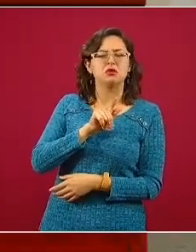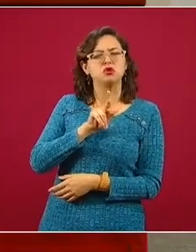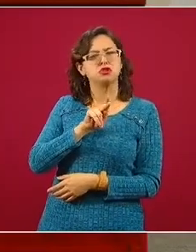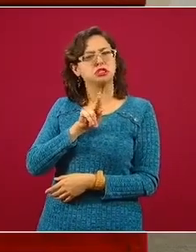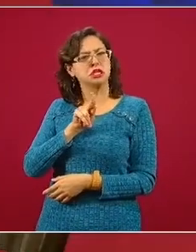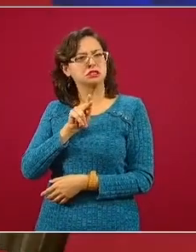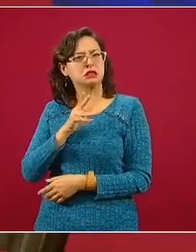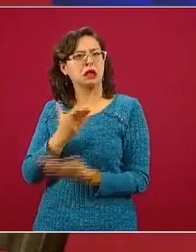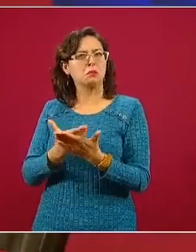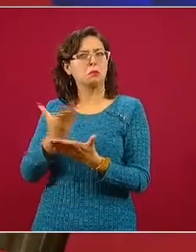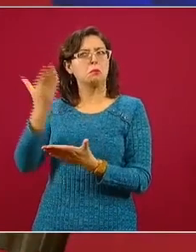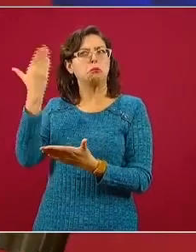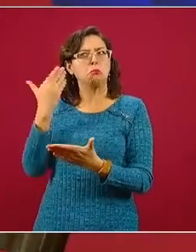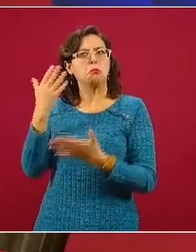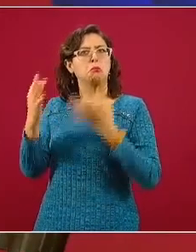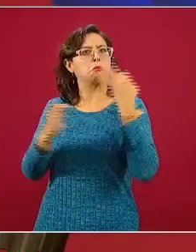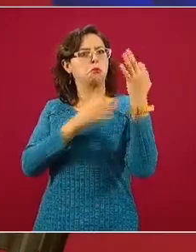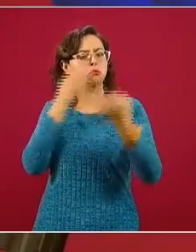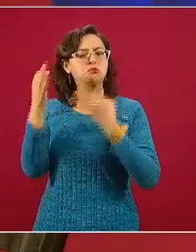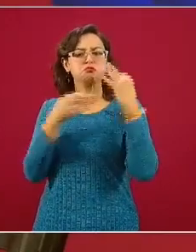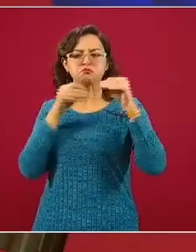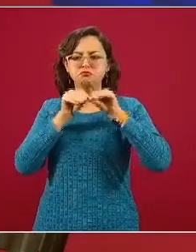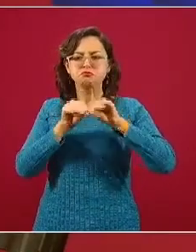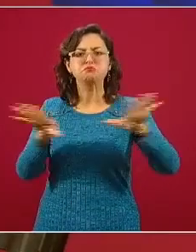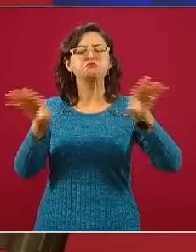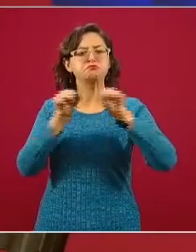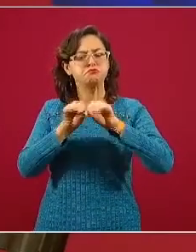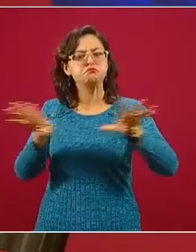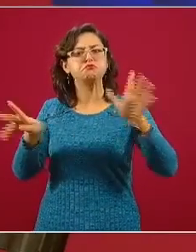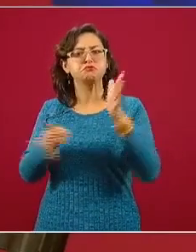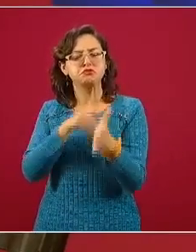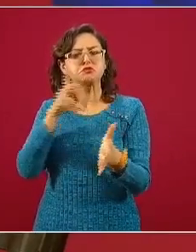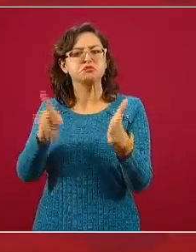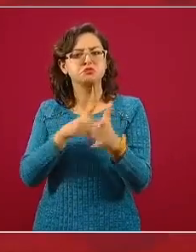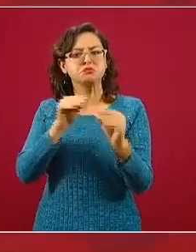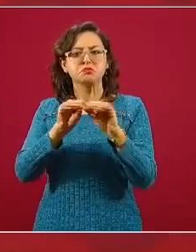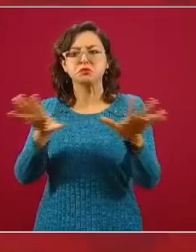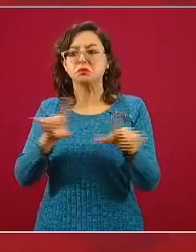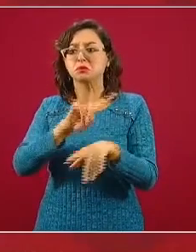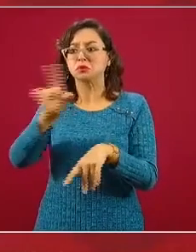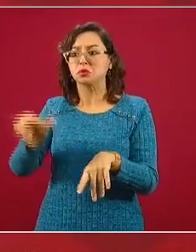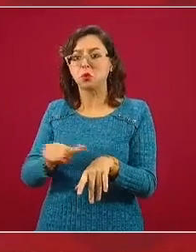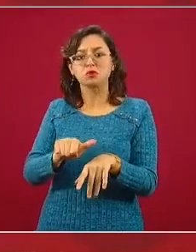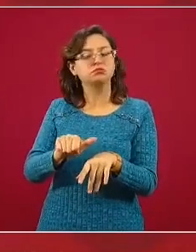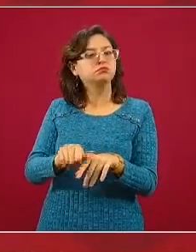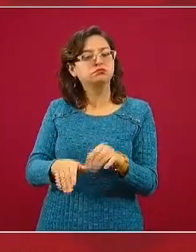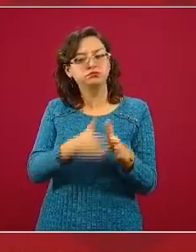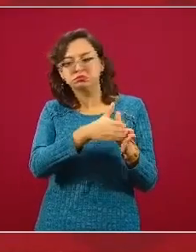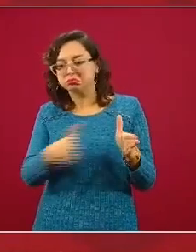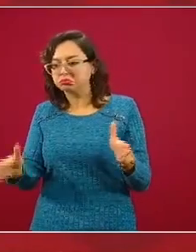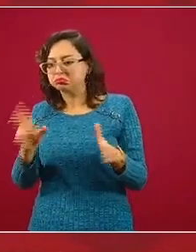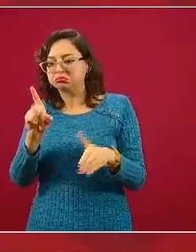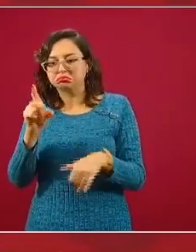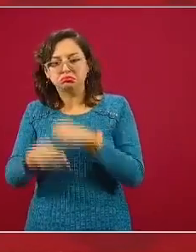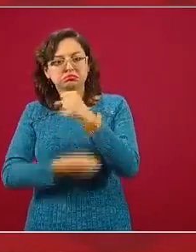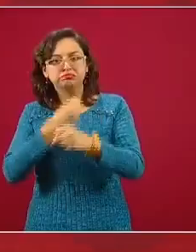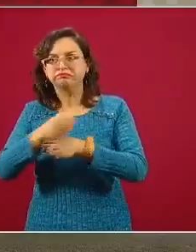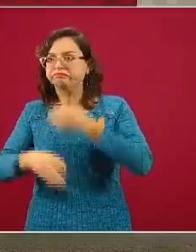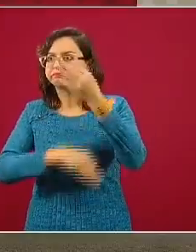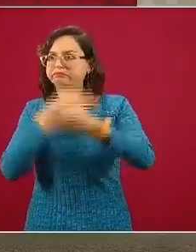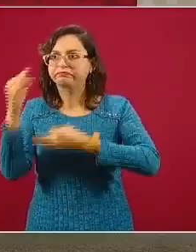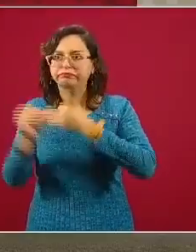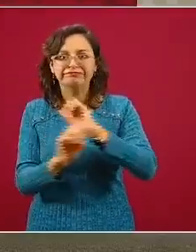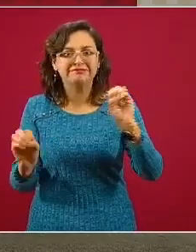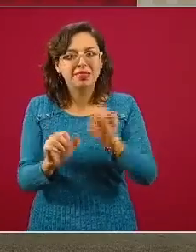de los 80 eran bastante más frecuentes de lo que se usó en los últimos 30 años y definitivamente la promoción de la salud